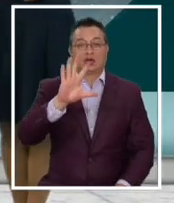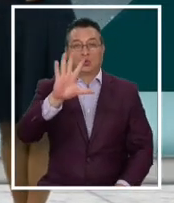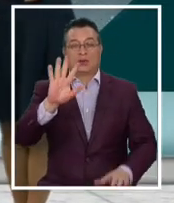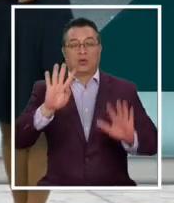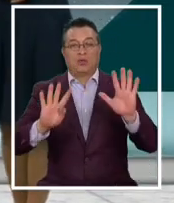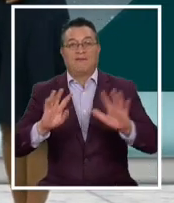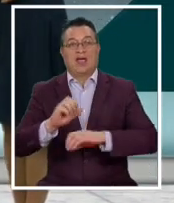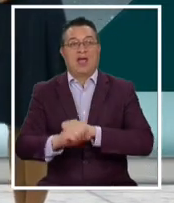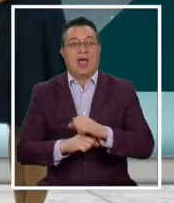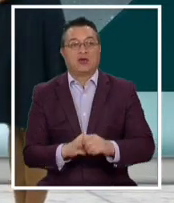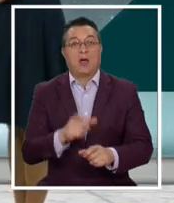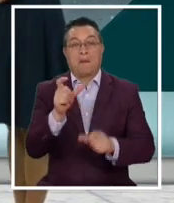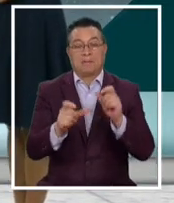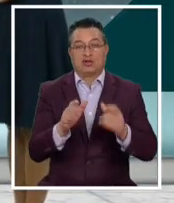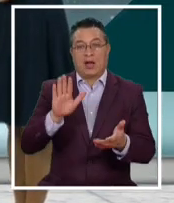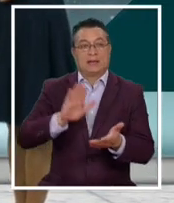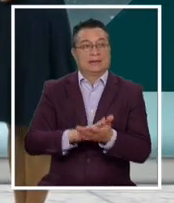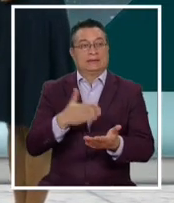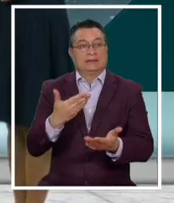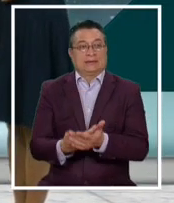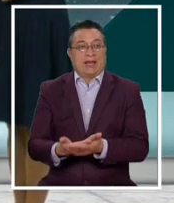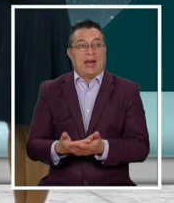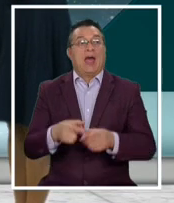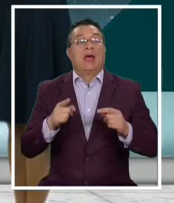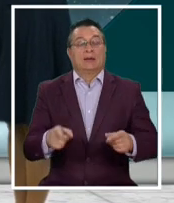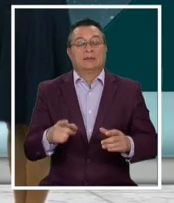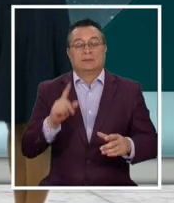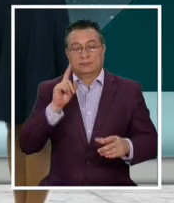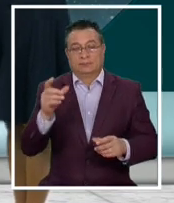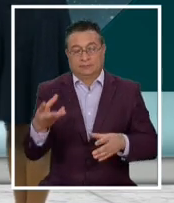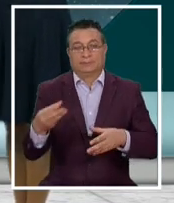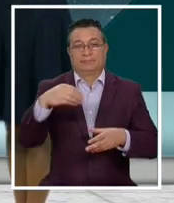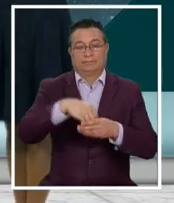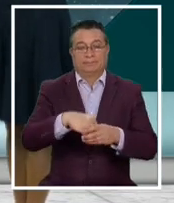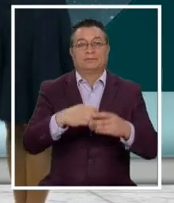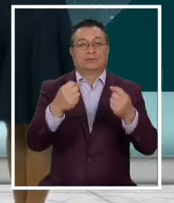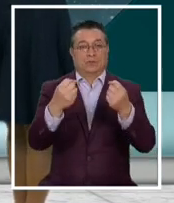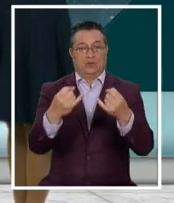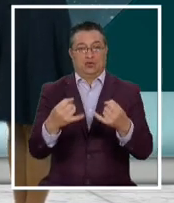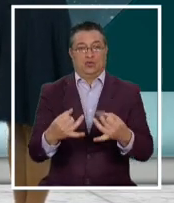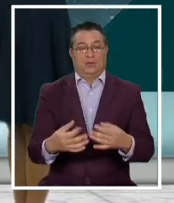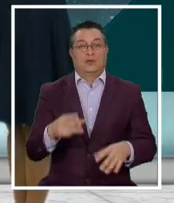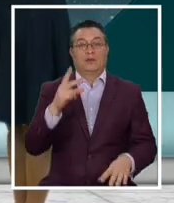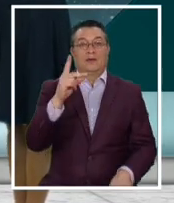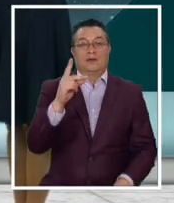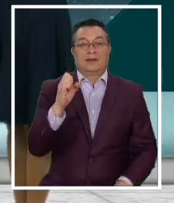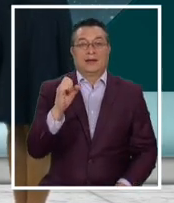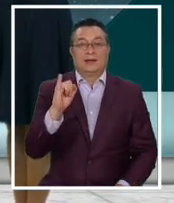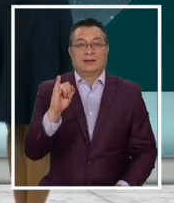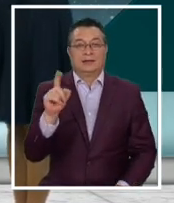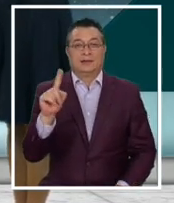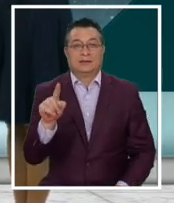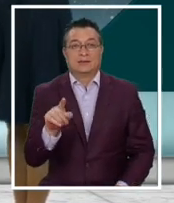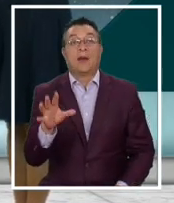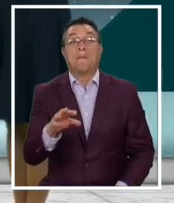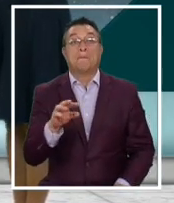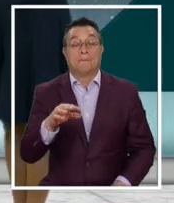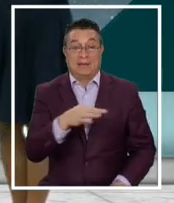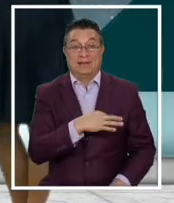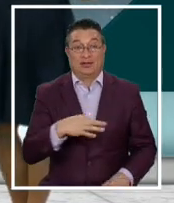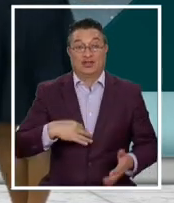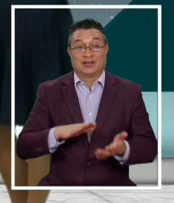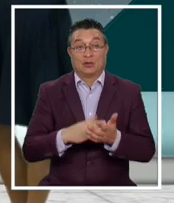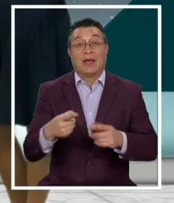59 años, personas sanas, que es una población que está integrada dentro de los números del DEIS, del MINSAL. Y que se debían